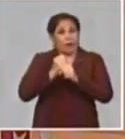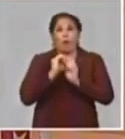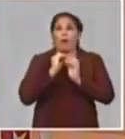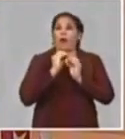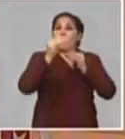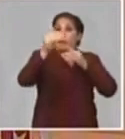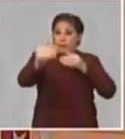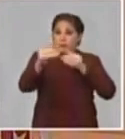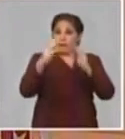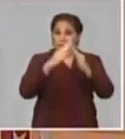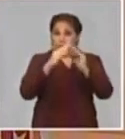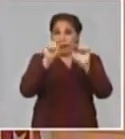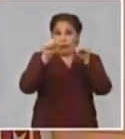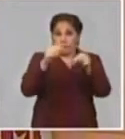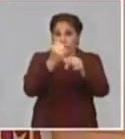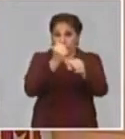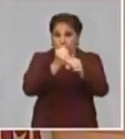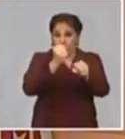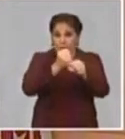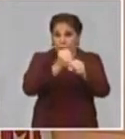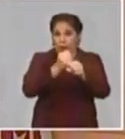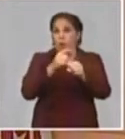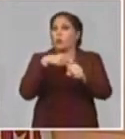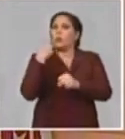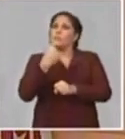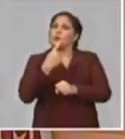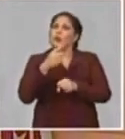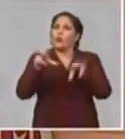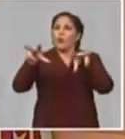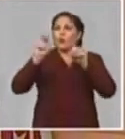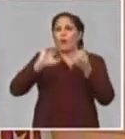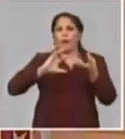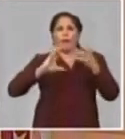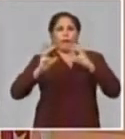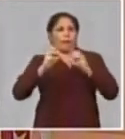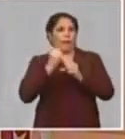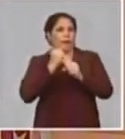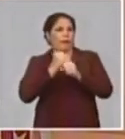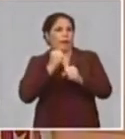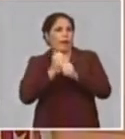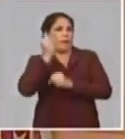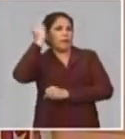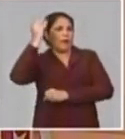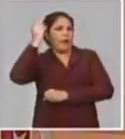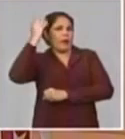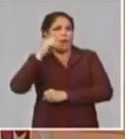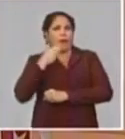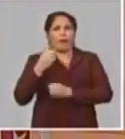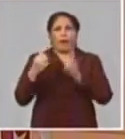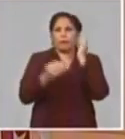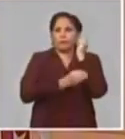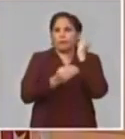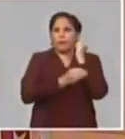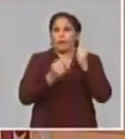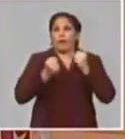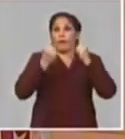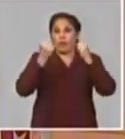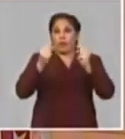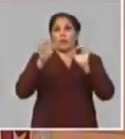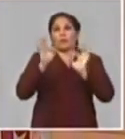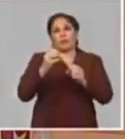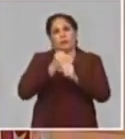estamos haciendo nuevas iniciativas para poder potenciar ese